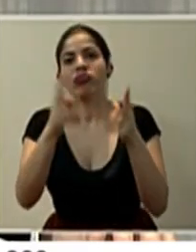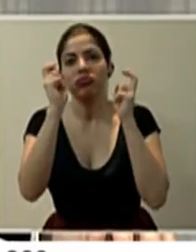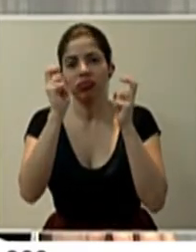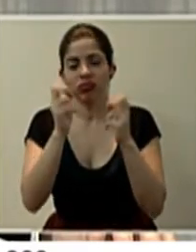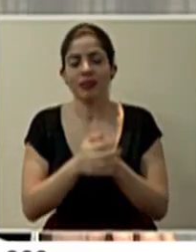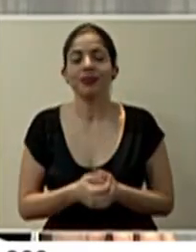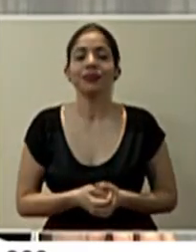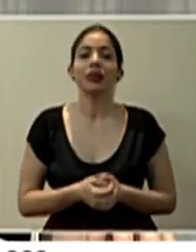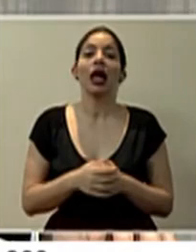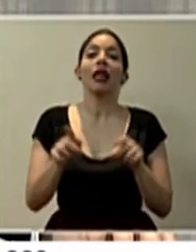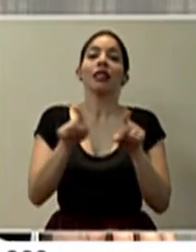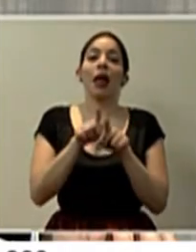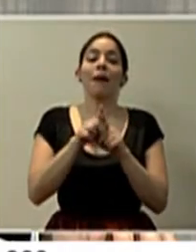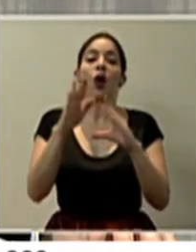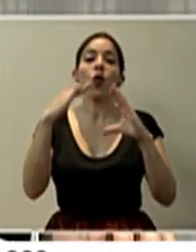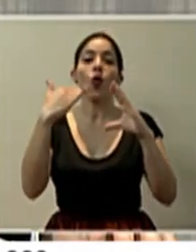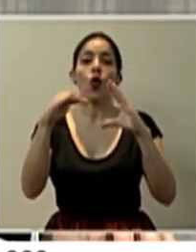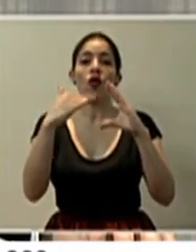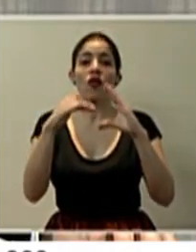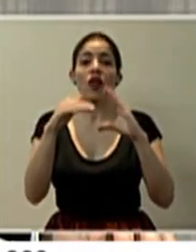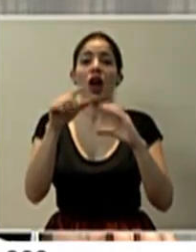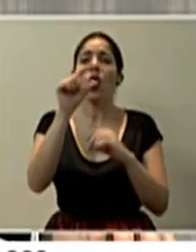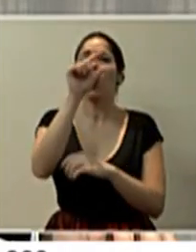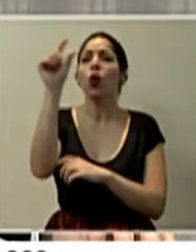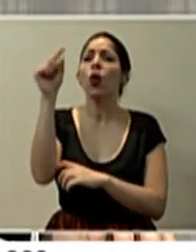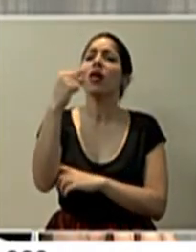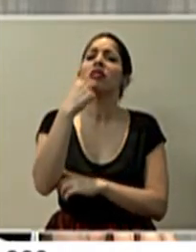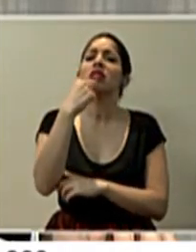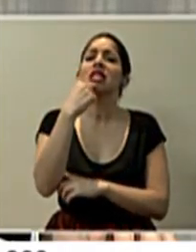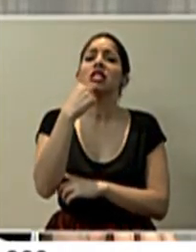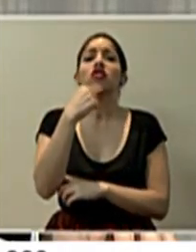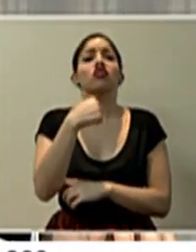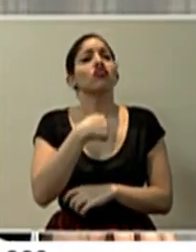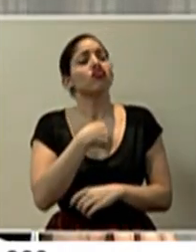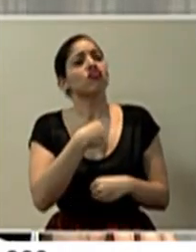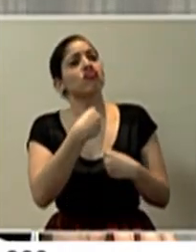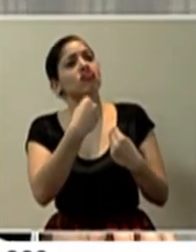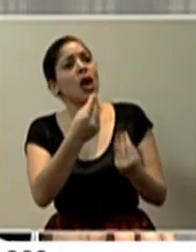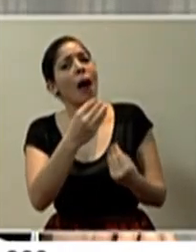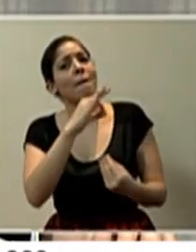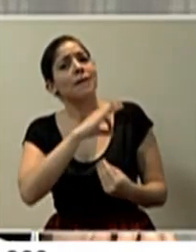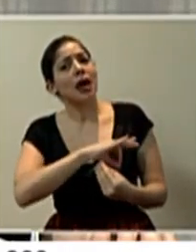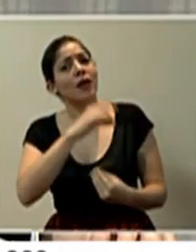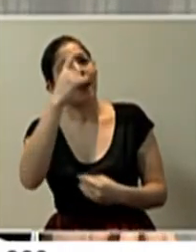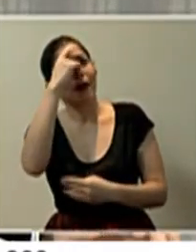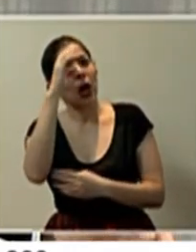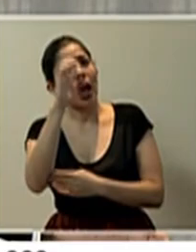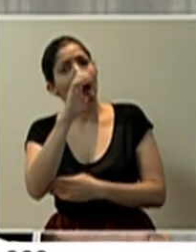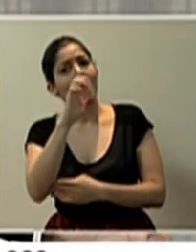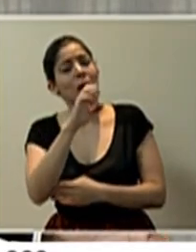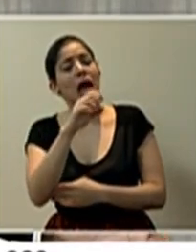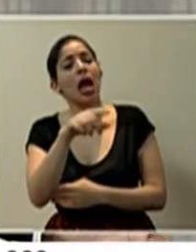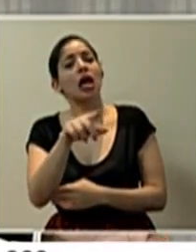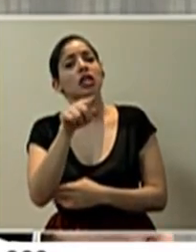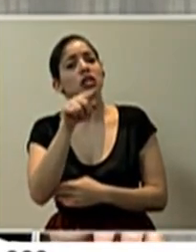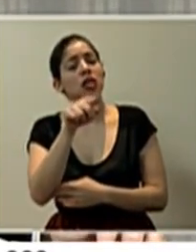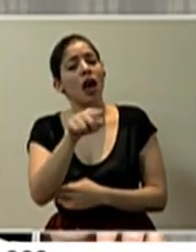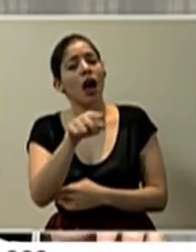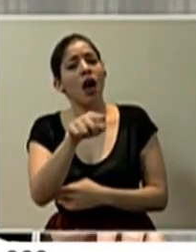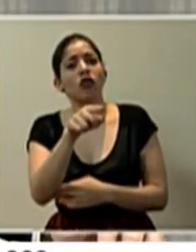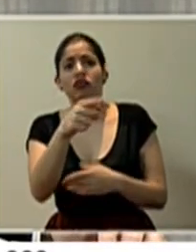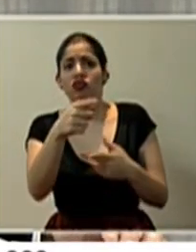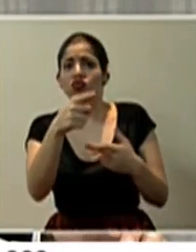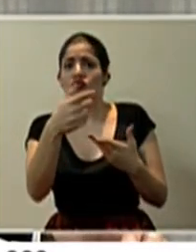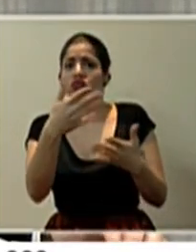fraude. También correos electrónicos en los que se menciona un beneficio efectivo por la emergencia, le dicen a la persona que ha